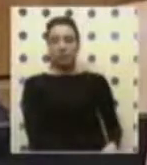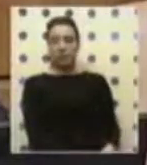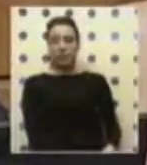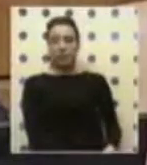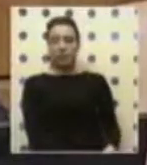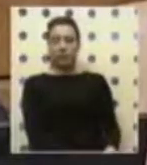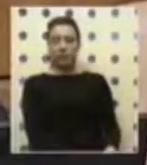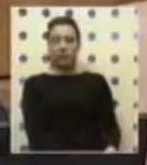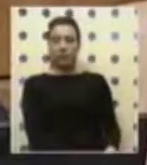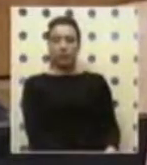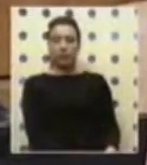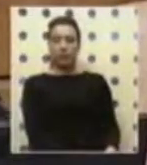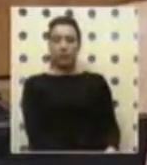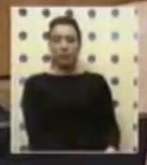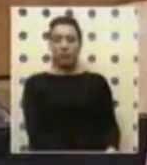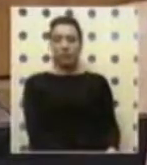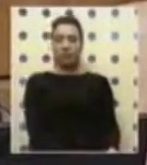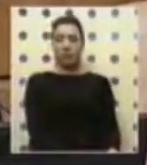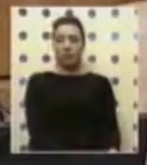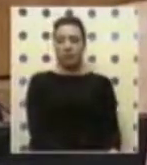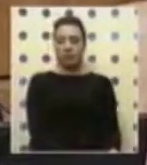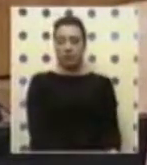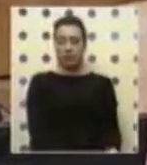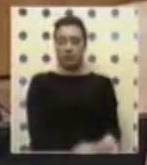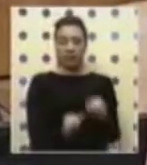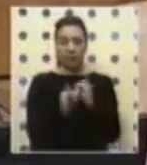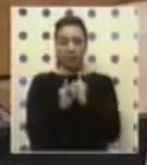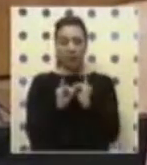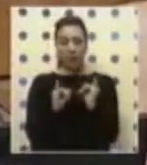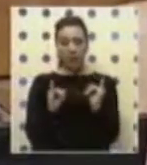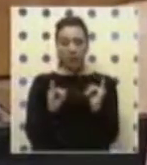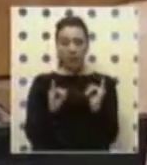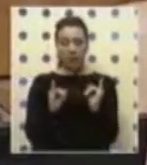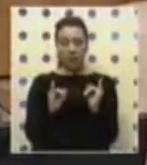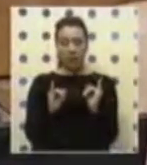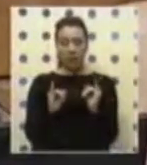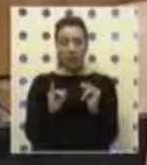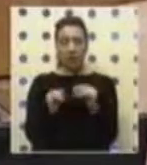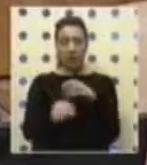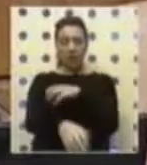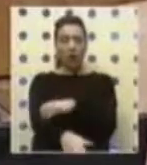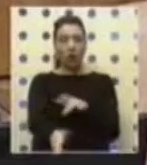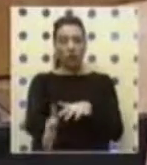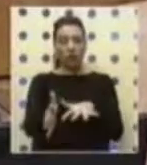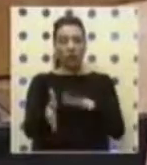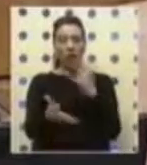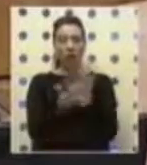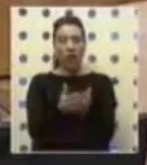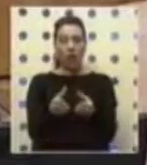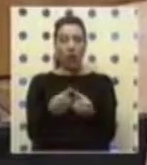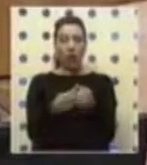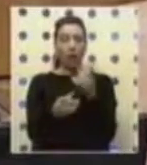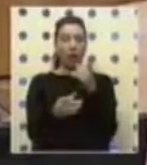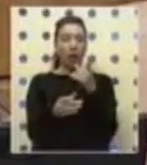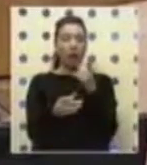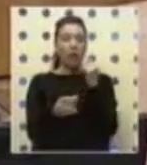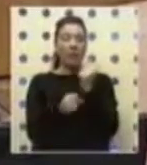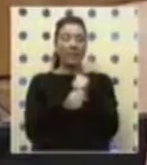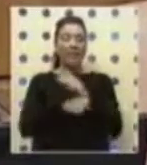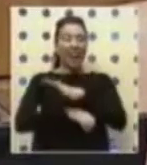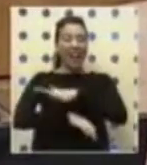Debo informar que en la región de los ríos existe un grupo de hombres de mar